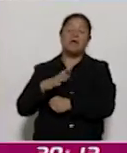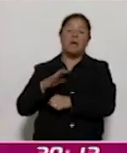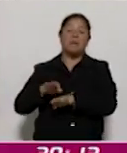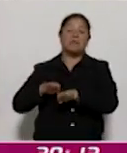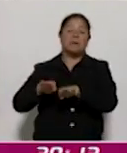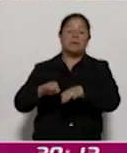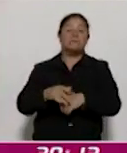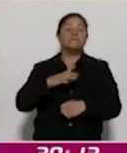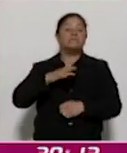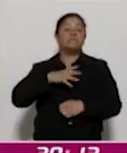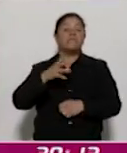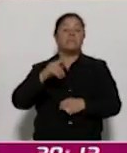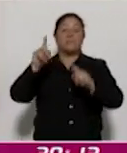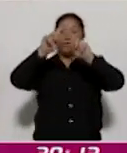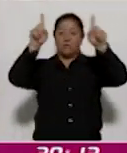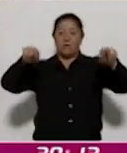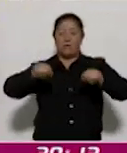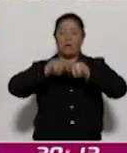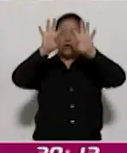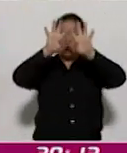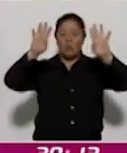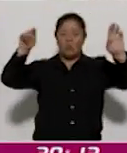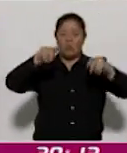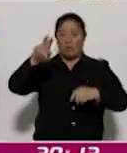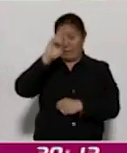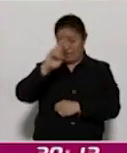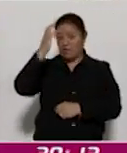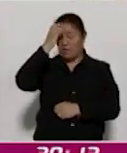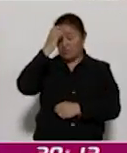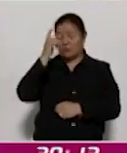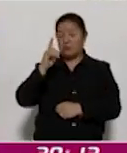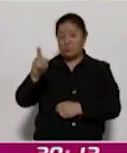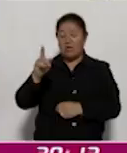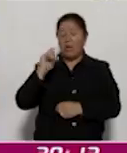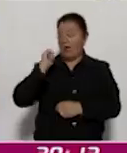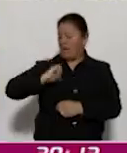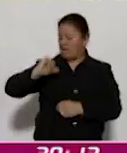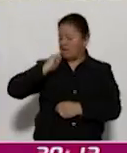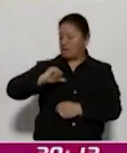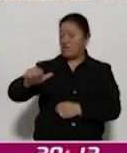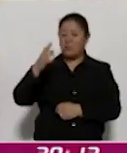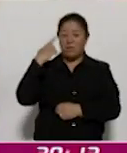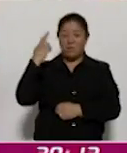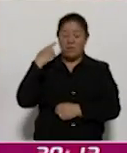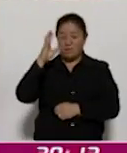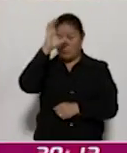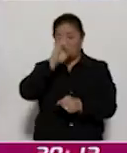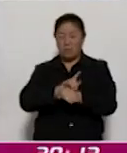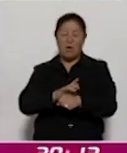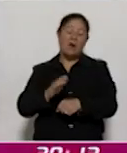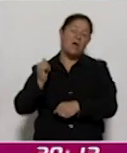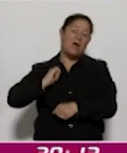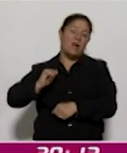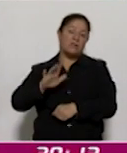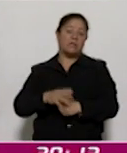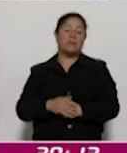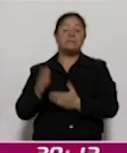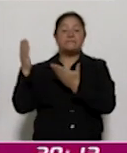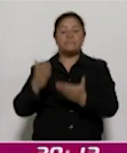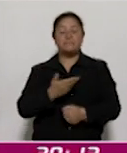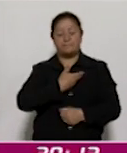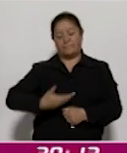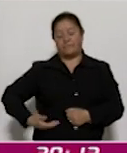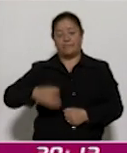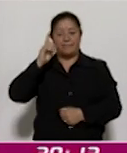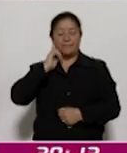una placa que reconoce a la emisora como la radio cultural más antigua de México. Al evento también asistieron las presidentas de